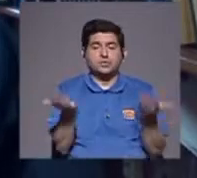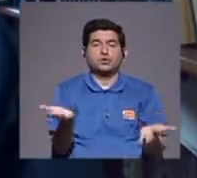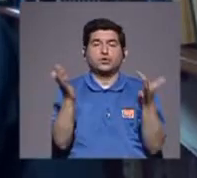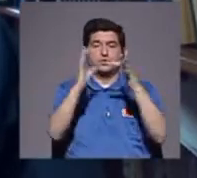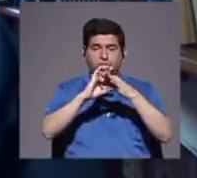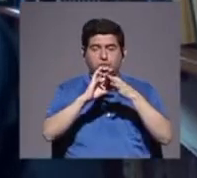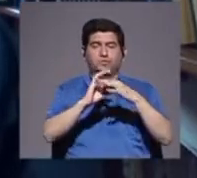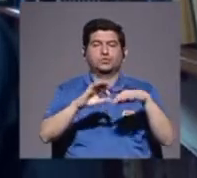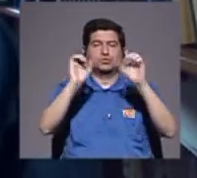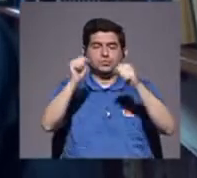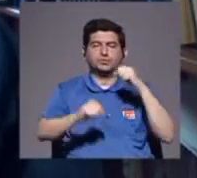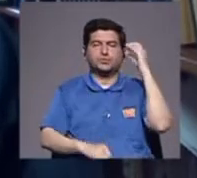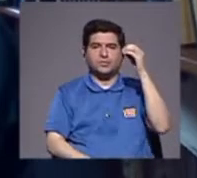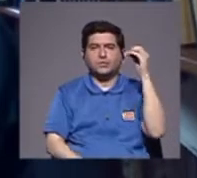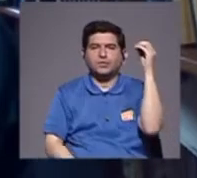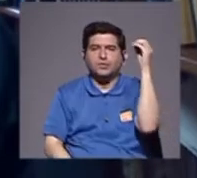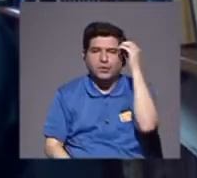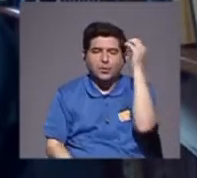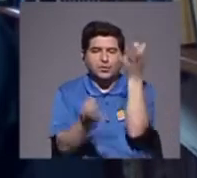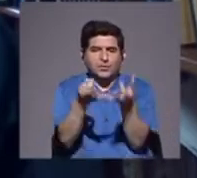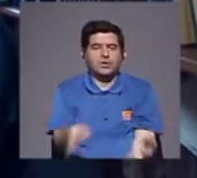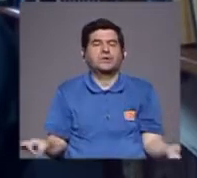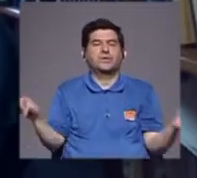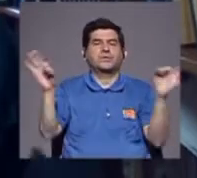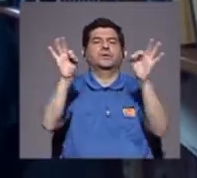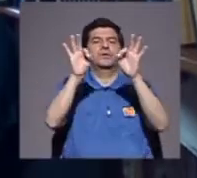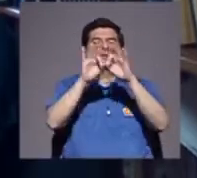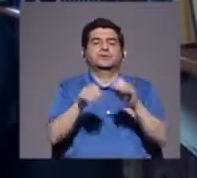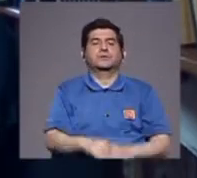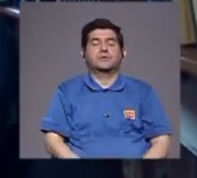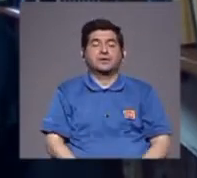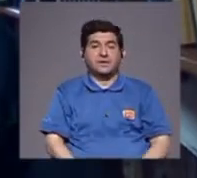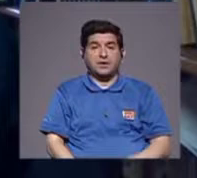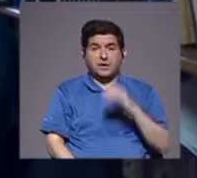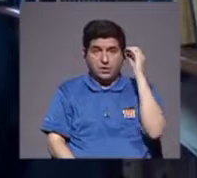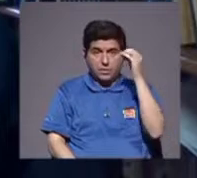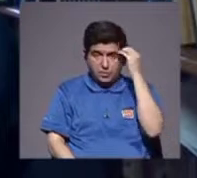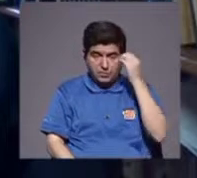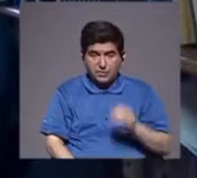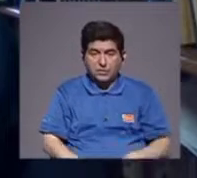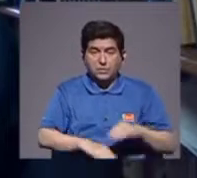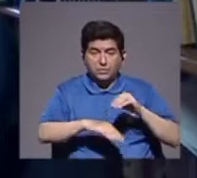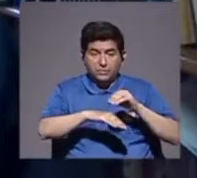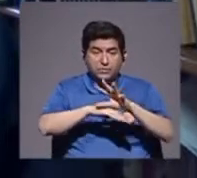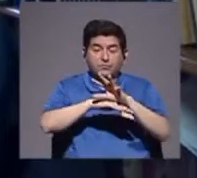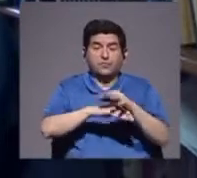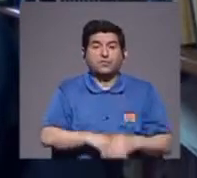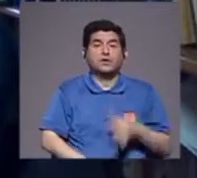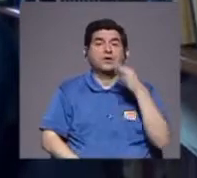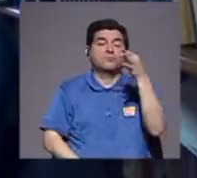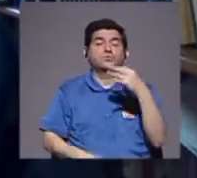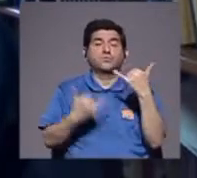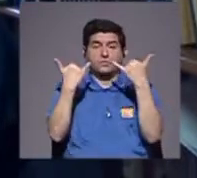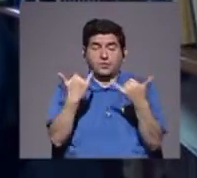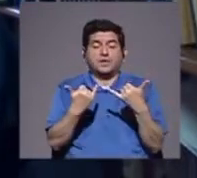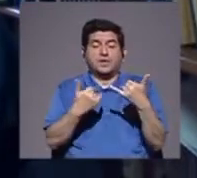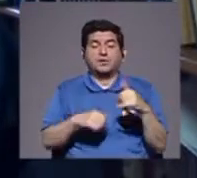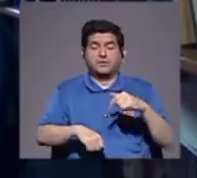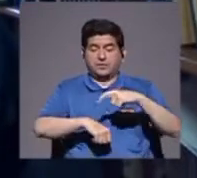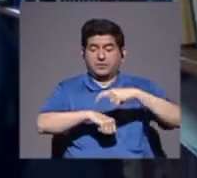lleguemos a opiniones importantes, opiniones que afecten el futuro y el presente del país.